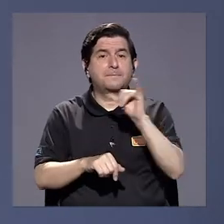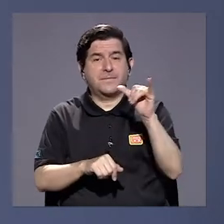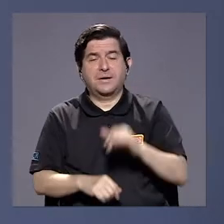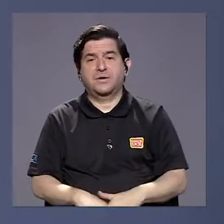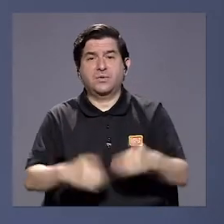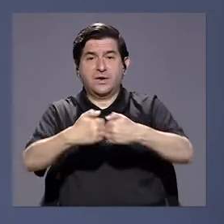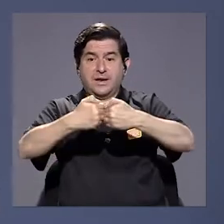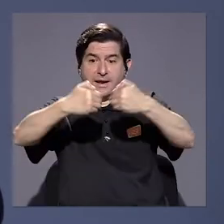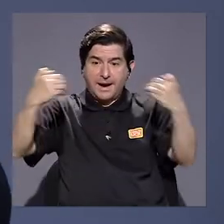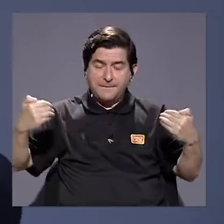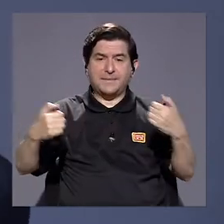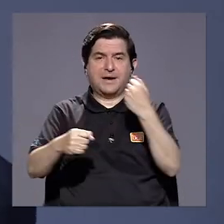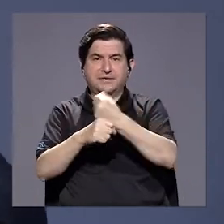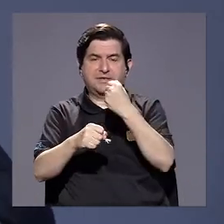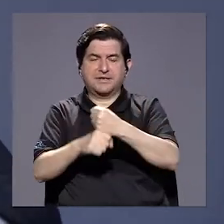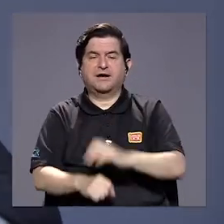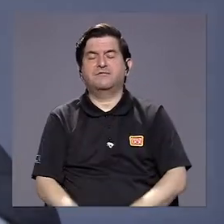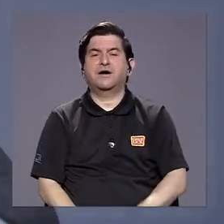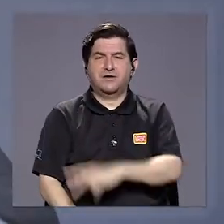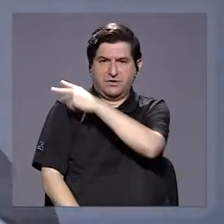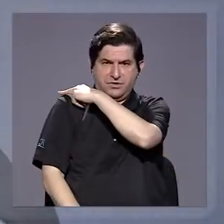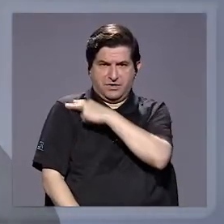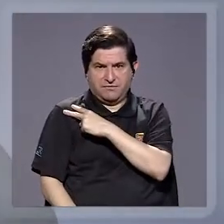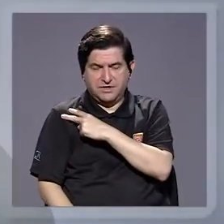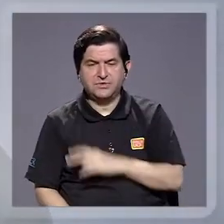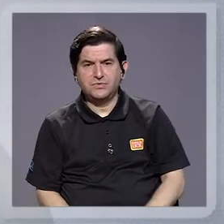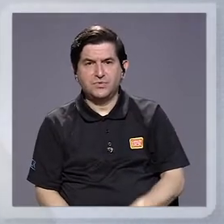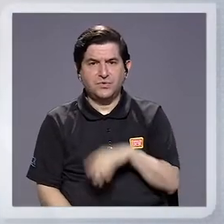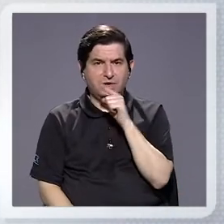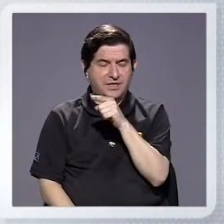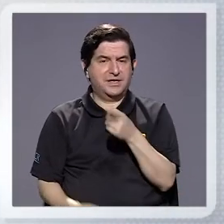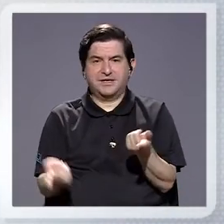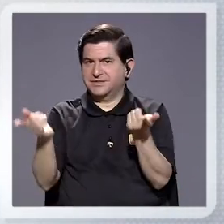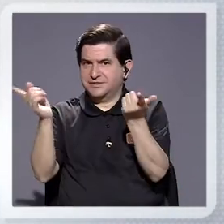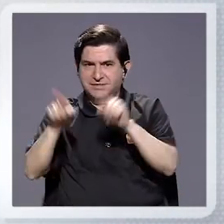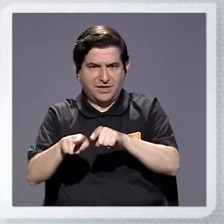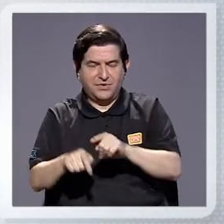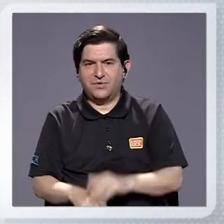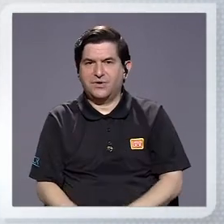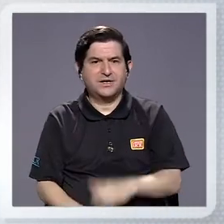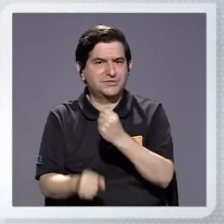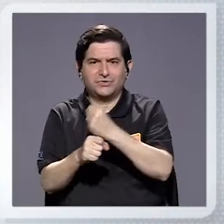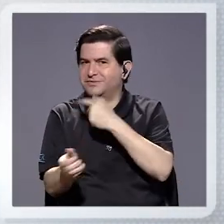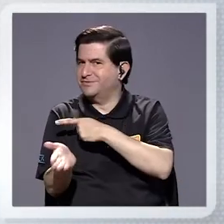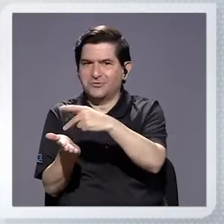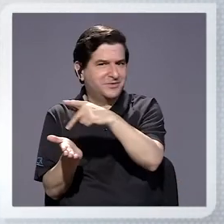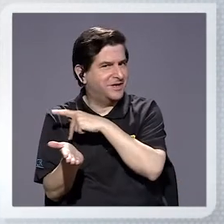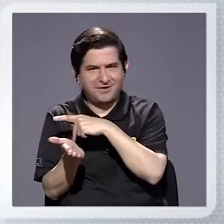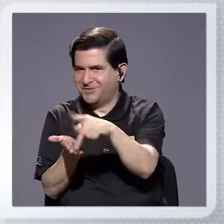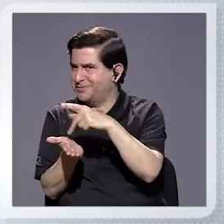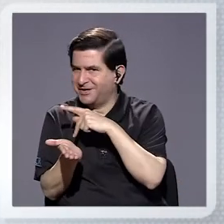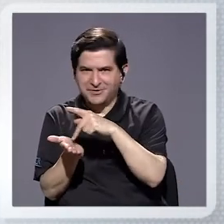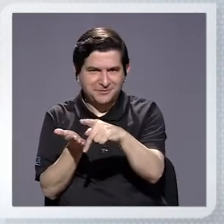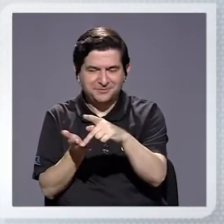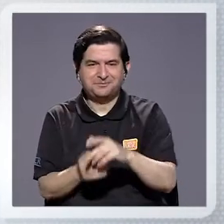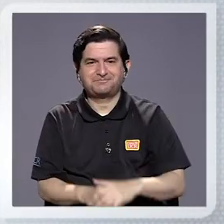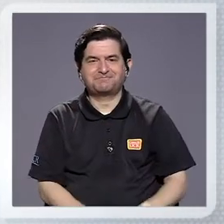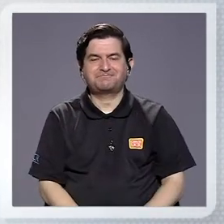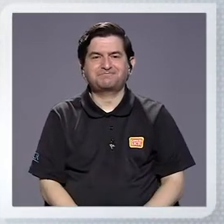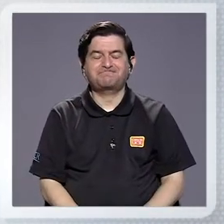pero también, aparte, su labor como comisionada. Y eso no es, en este caso, una labor remunerada.